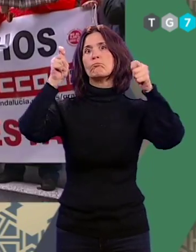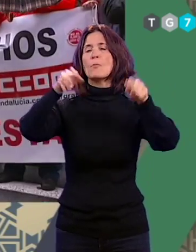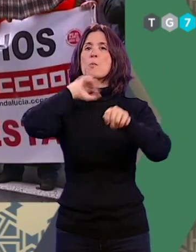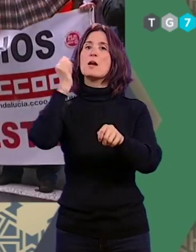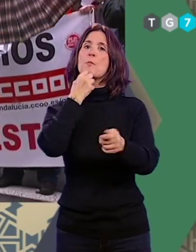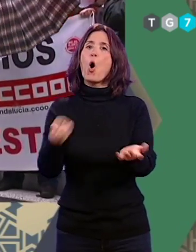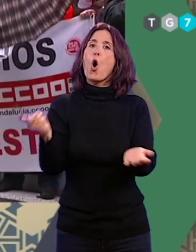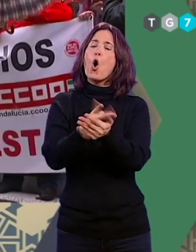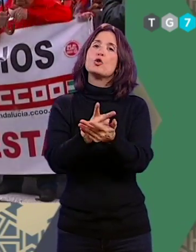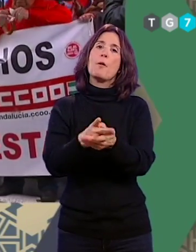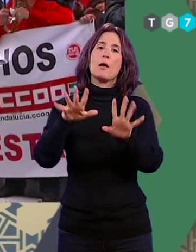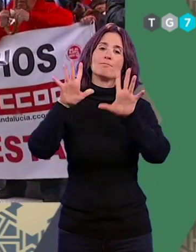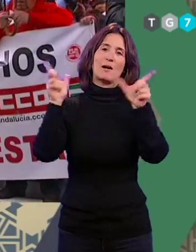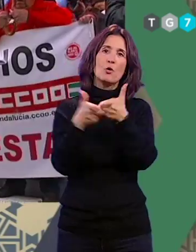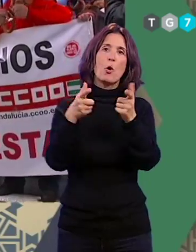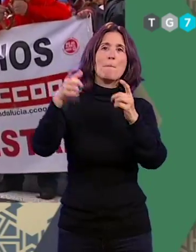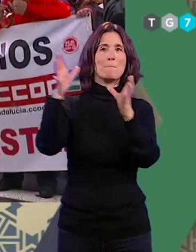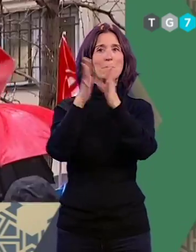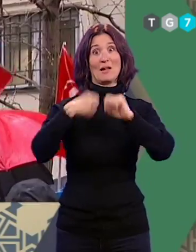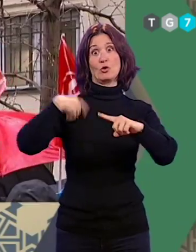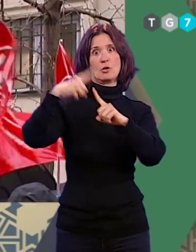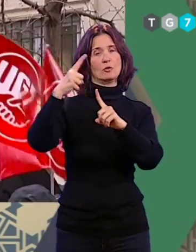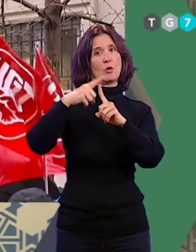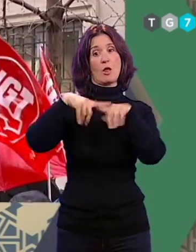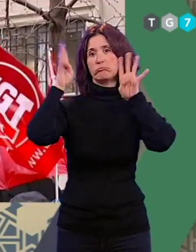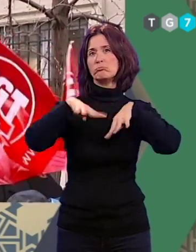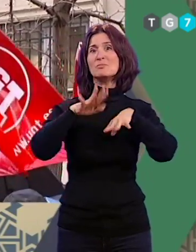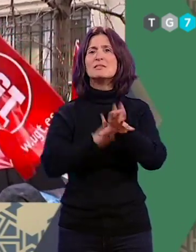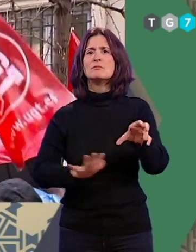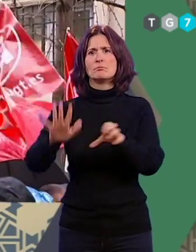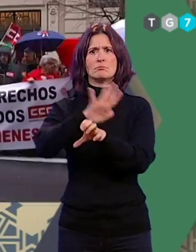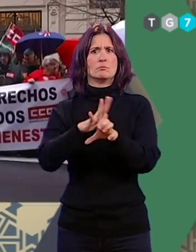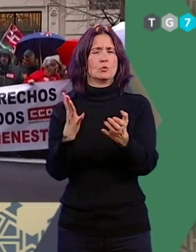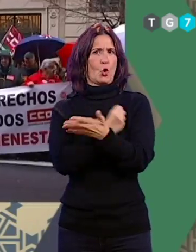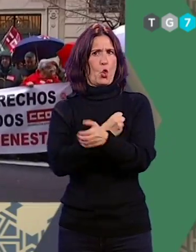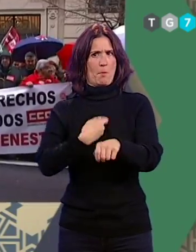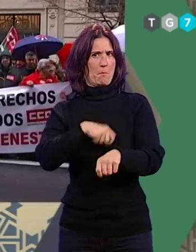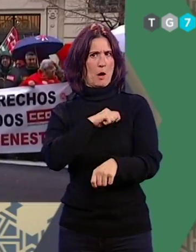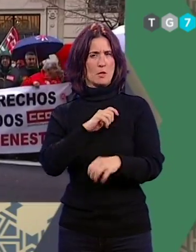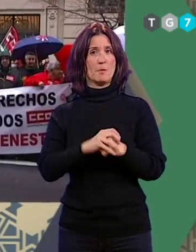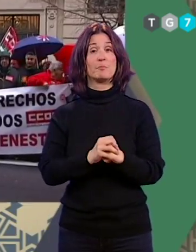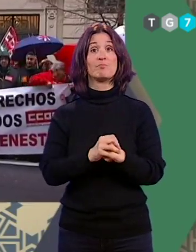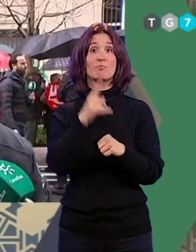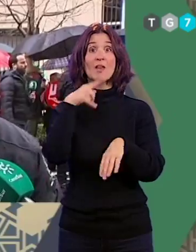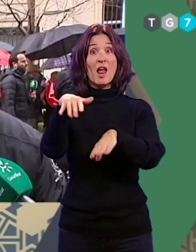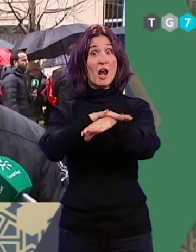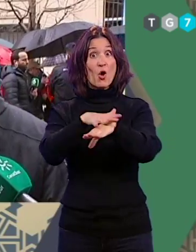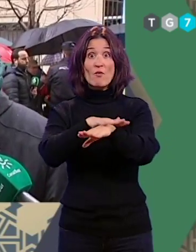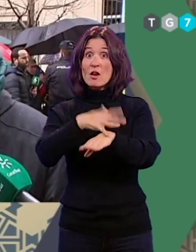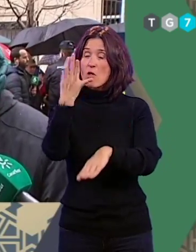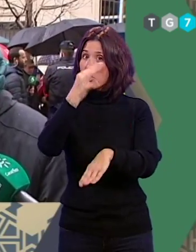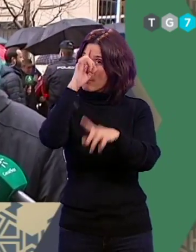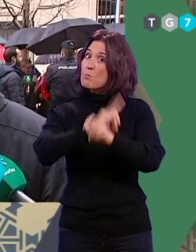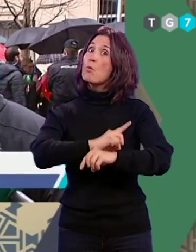Toledo vuelva a convocarse y se afronte esta petición que se ha manifestado a nivel de todos los pensionistas del Estado. Que al gobierno le quede muy claro,